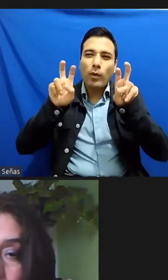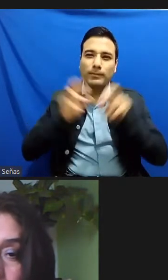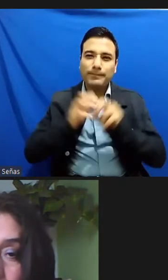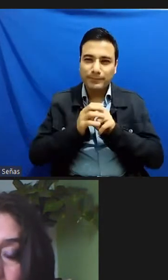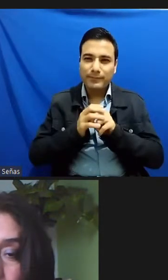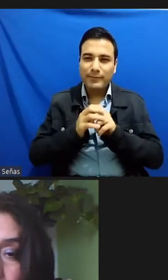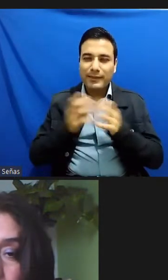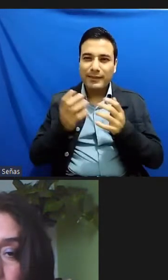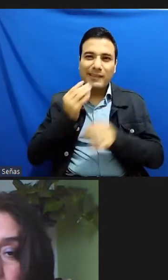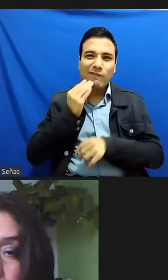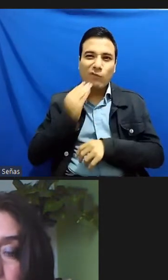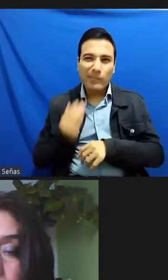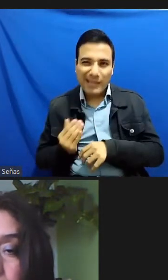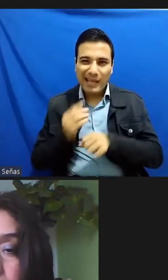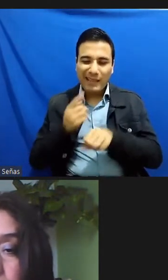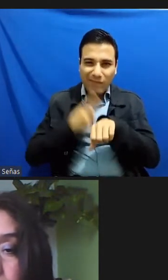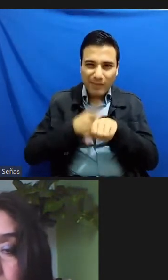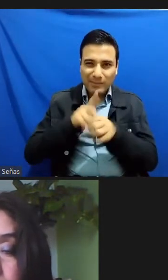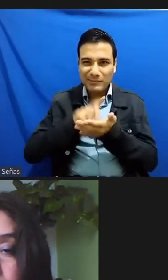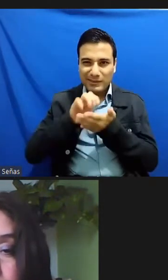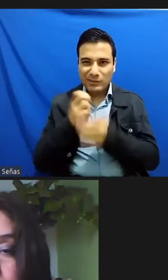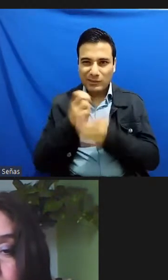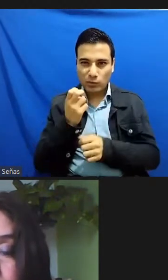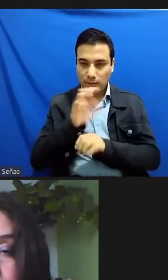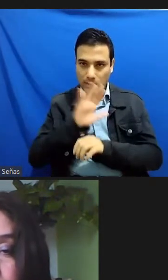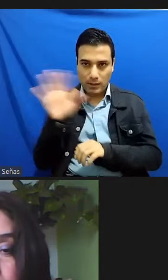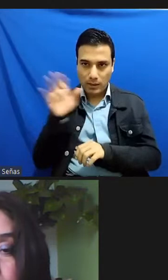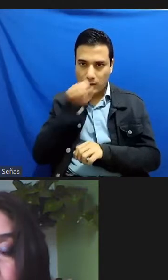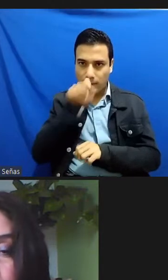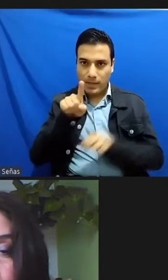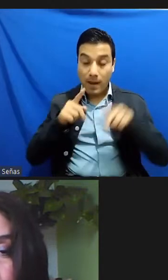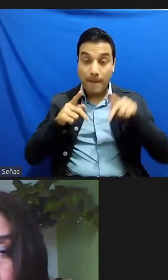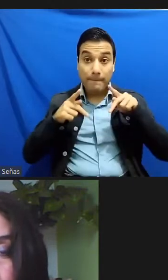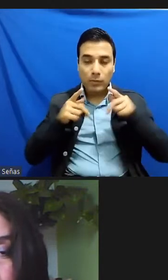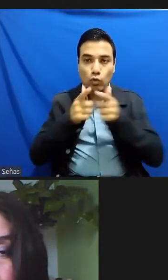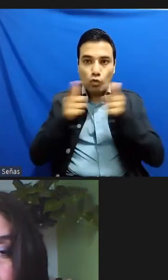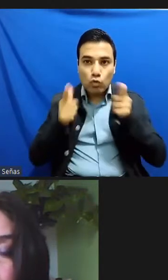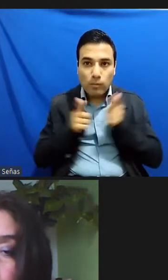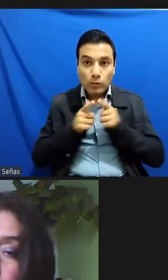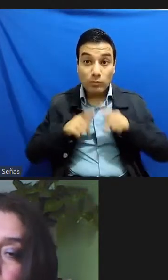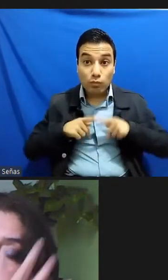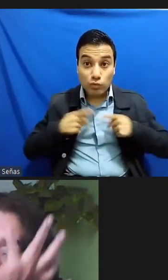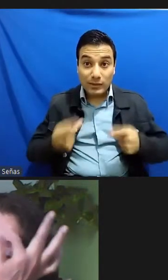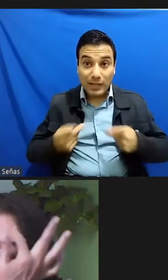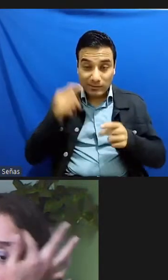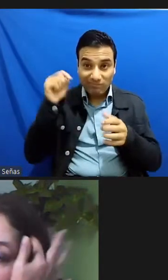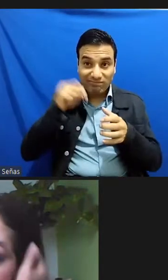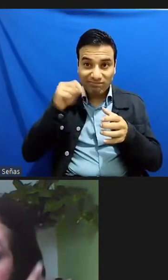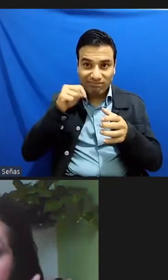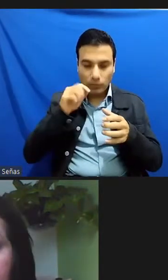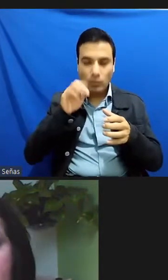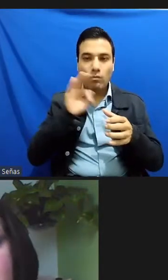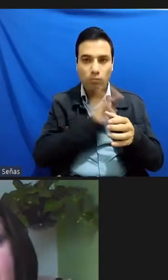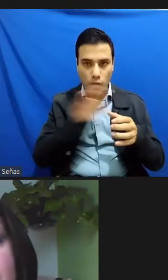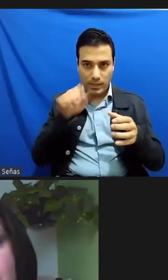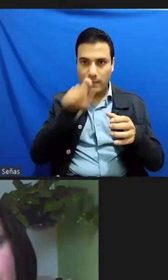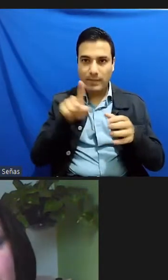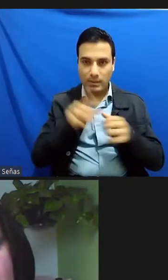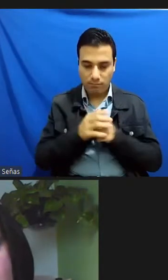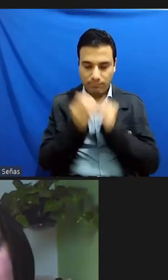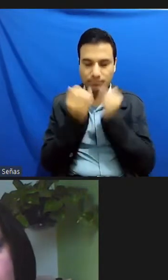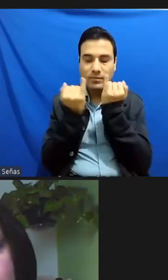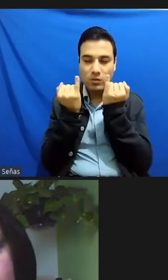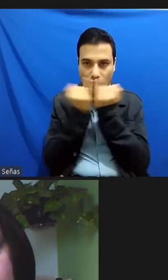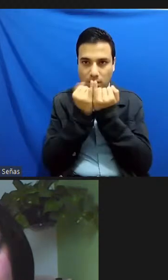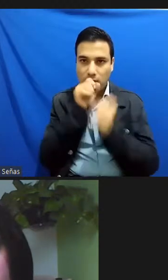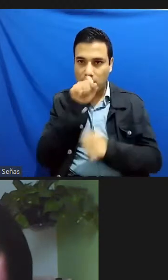una minusvalía etcétera sino a las poblaciones vulnerables a las cuales también podemos incluir en este